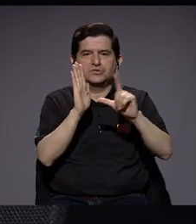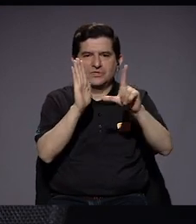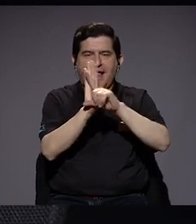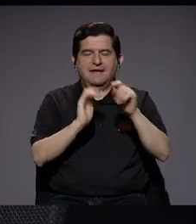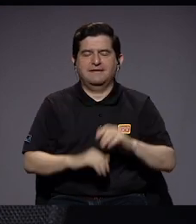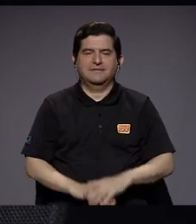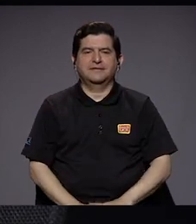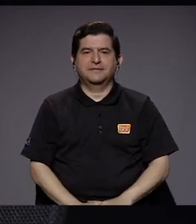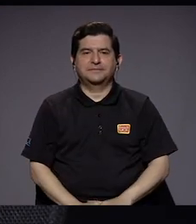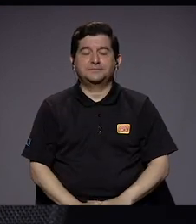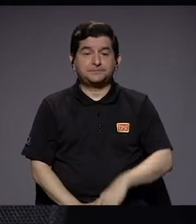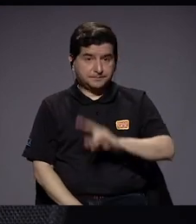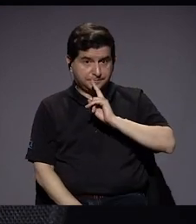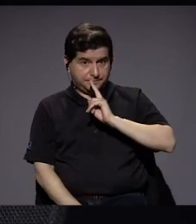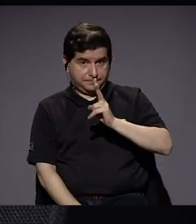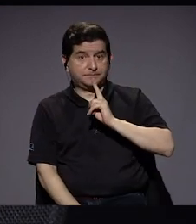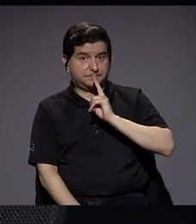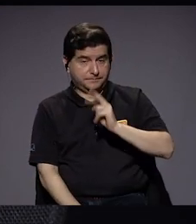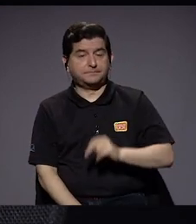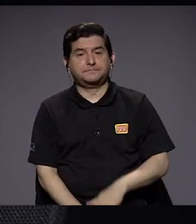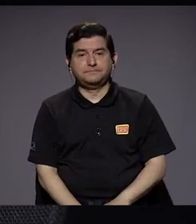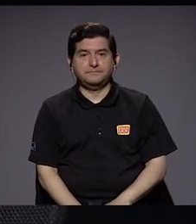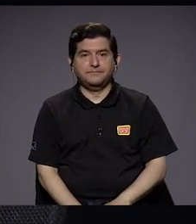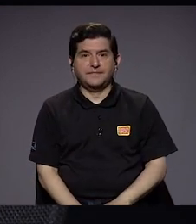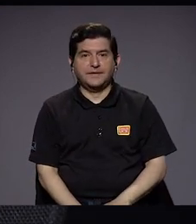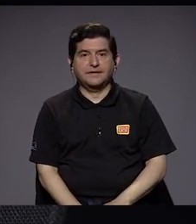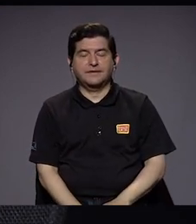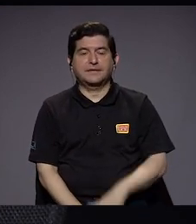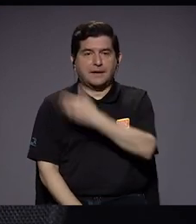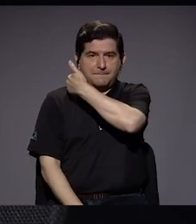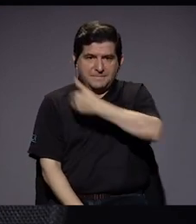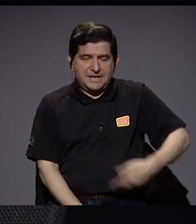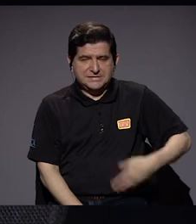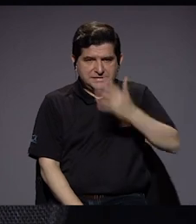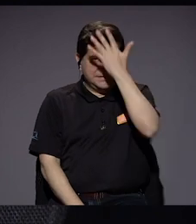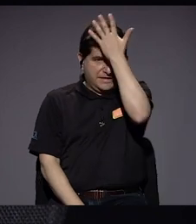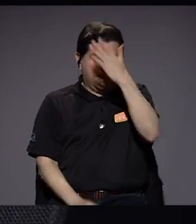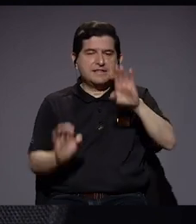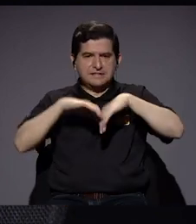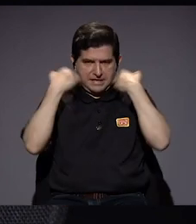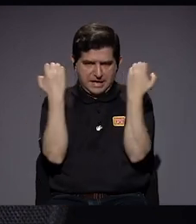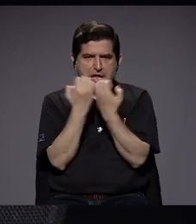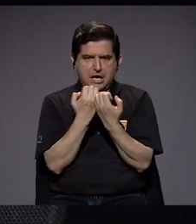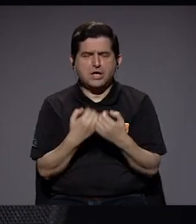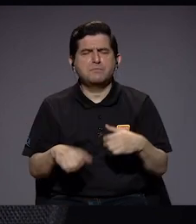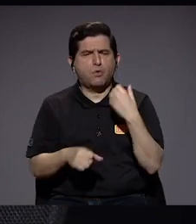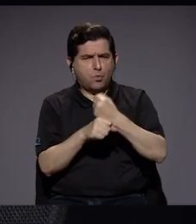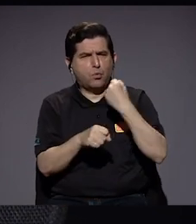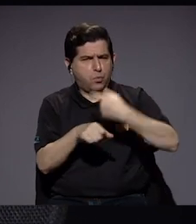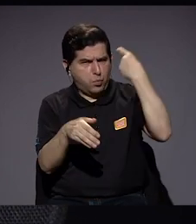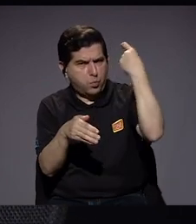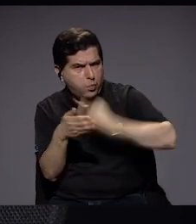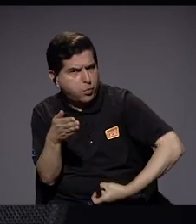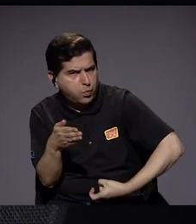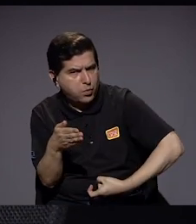Entonces, si bien es cierto, tanto el presidente Alvarado como su equipo ha hecho un gran esfuerzo,